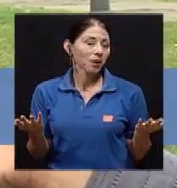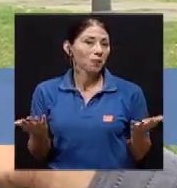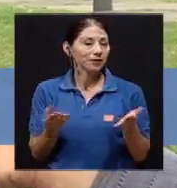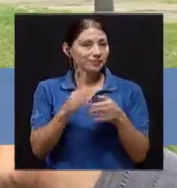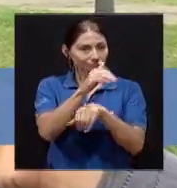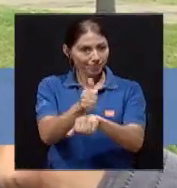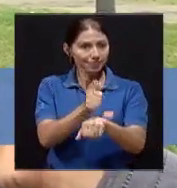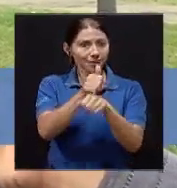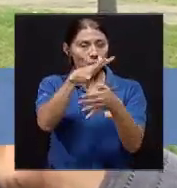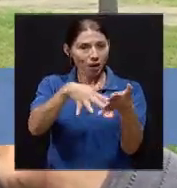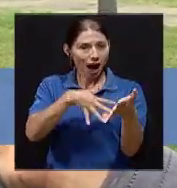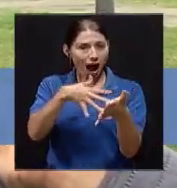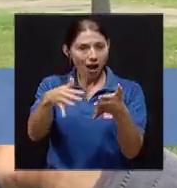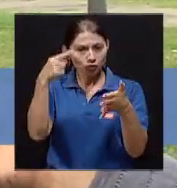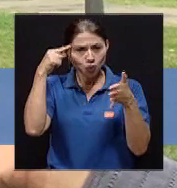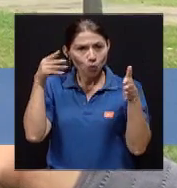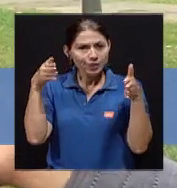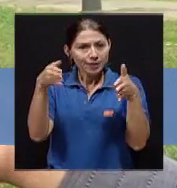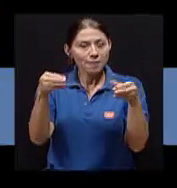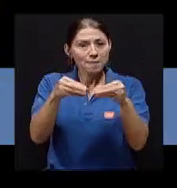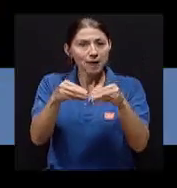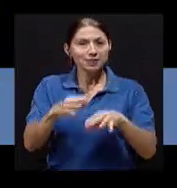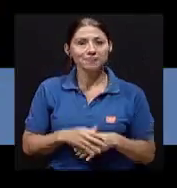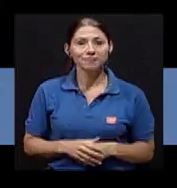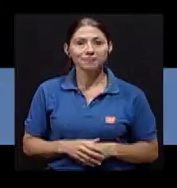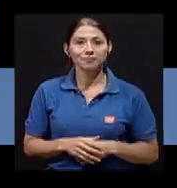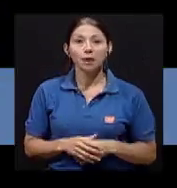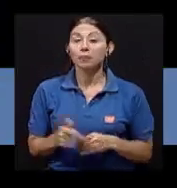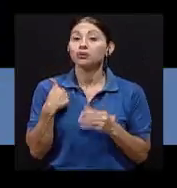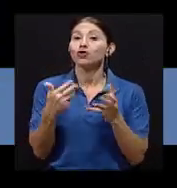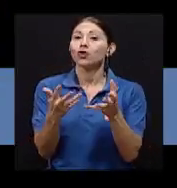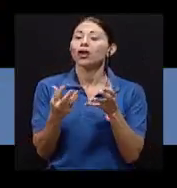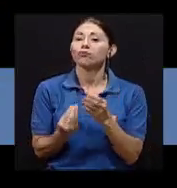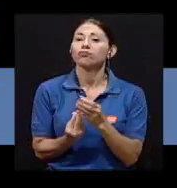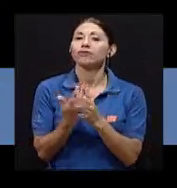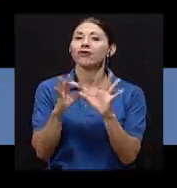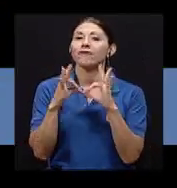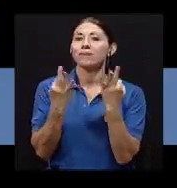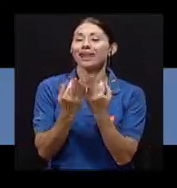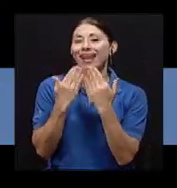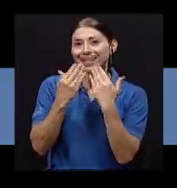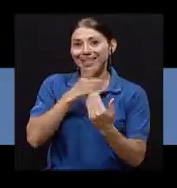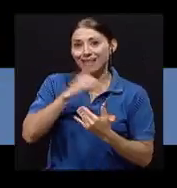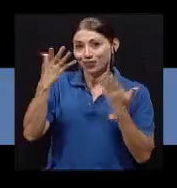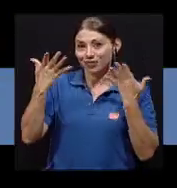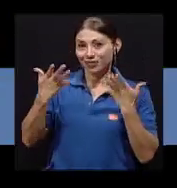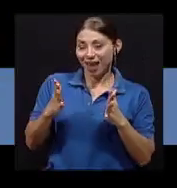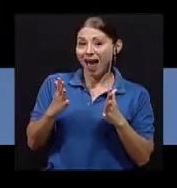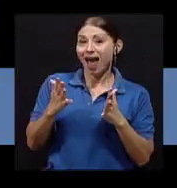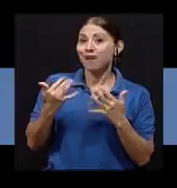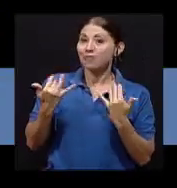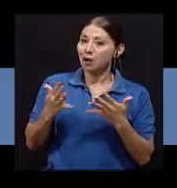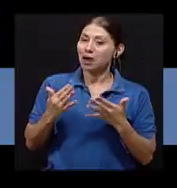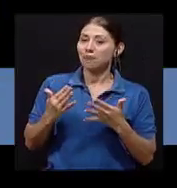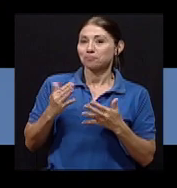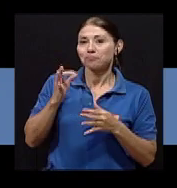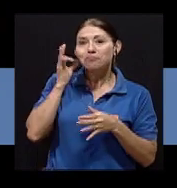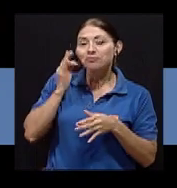Poner horarios y concentrarme más, tal vez. Bueno, formar una familia, gracias a Dios viene un niño en camino.